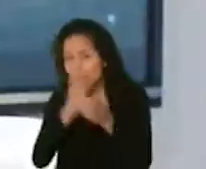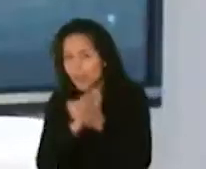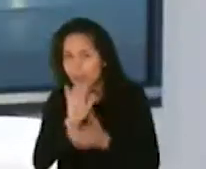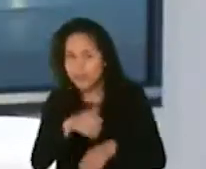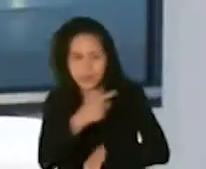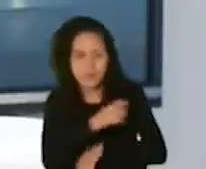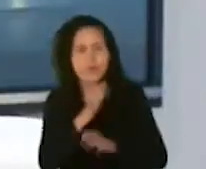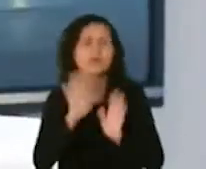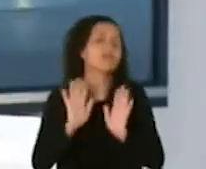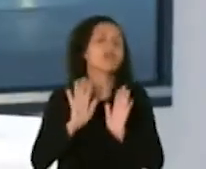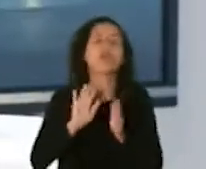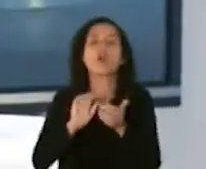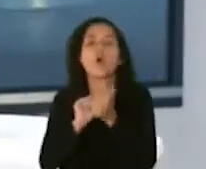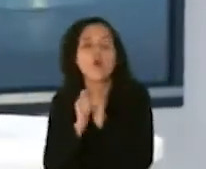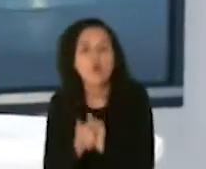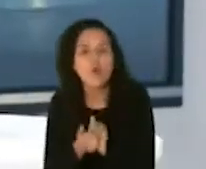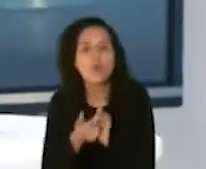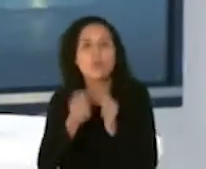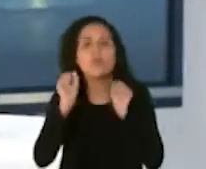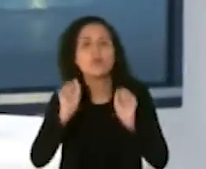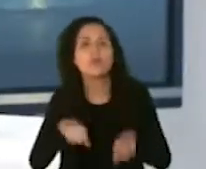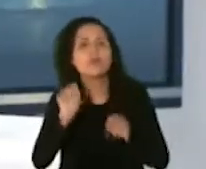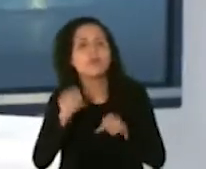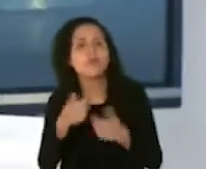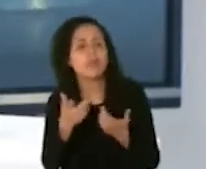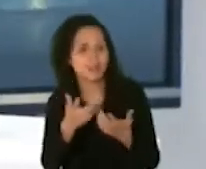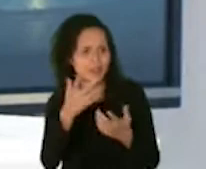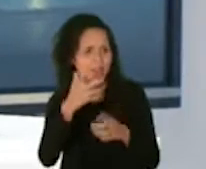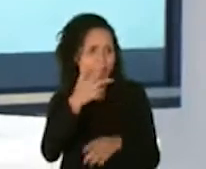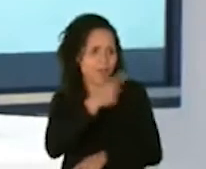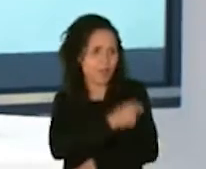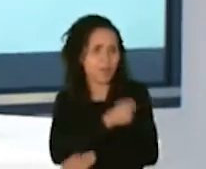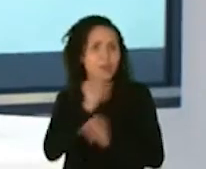o sea ¿cómo es posible que las vacunas se hayan desarrollado